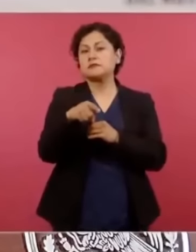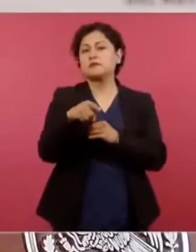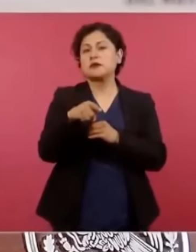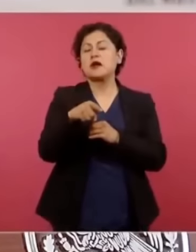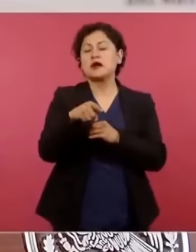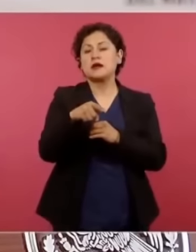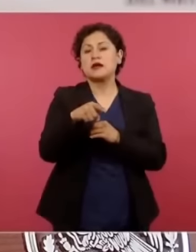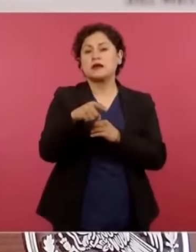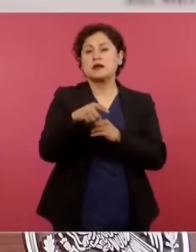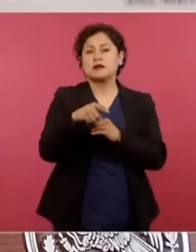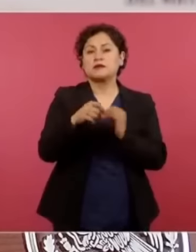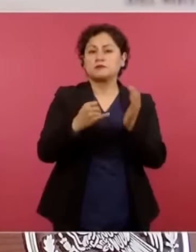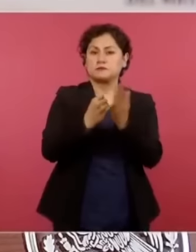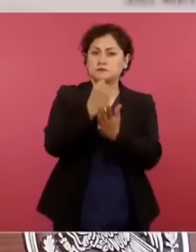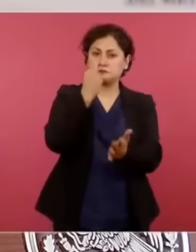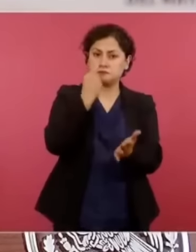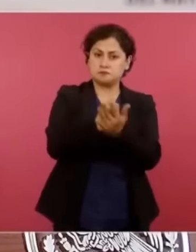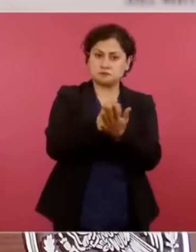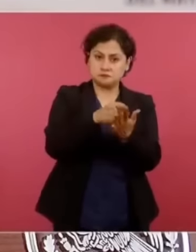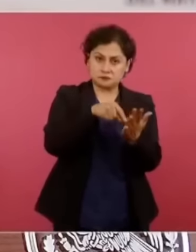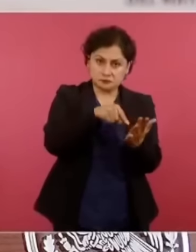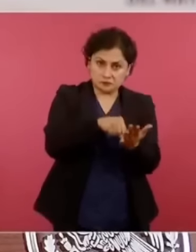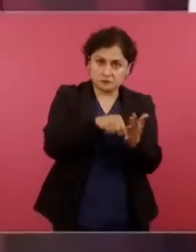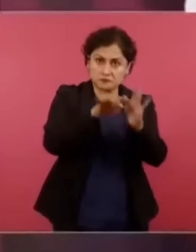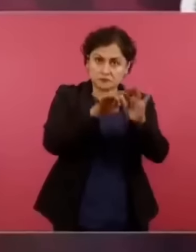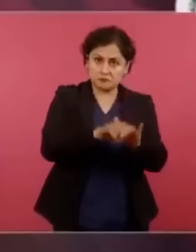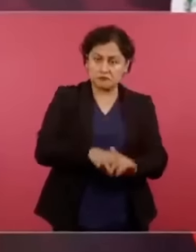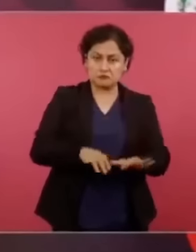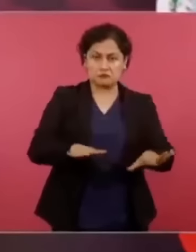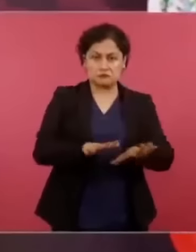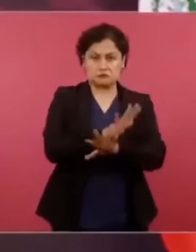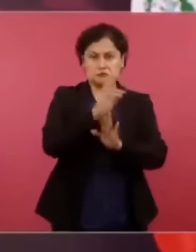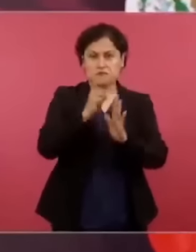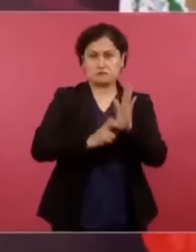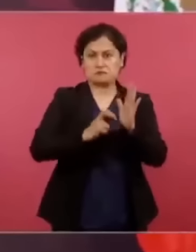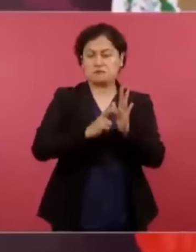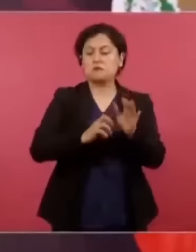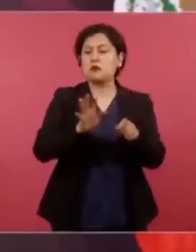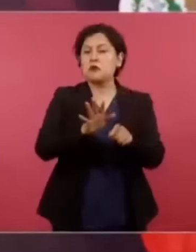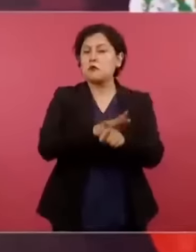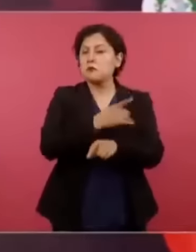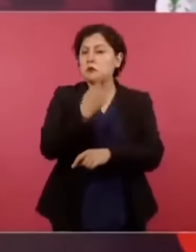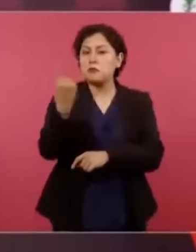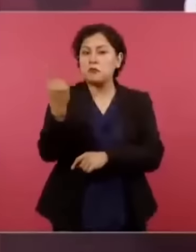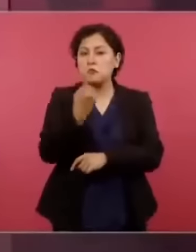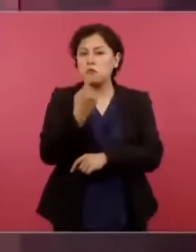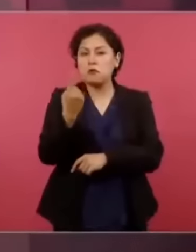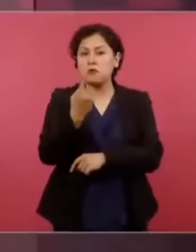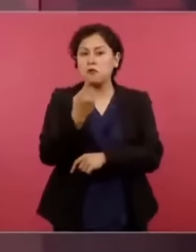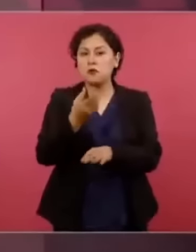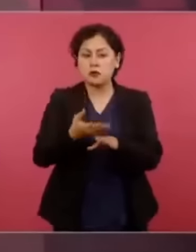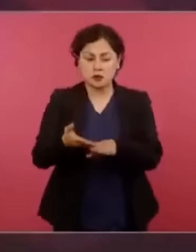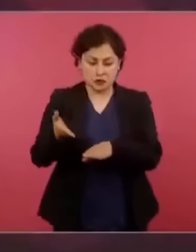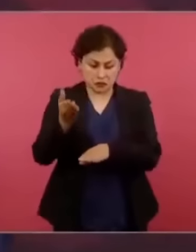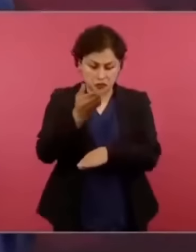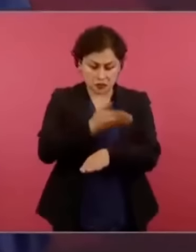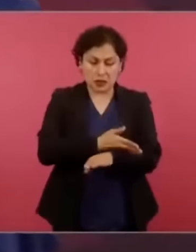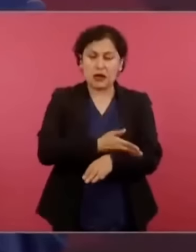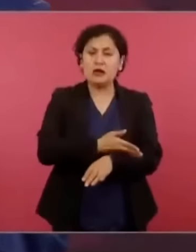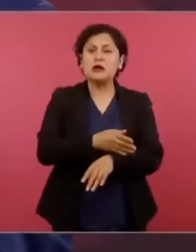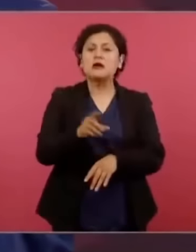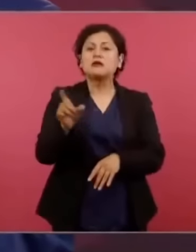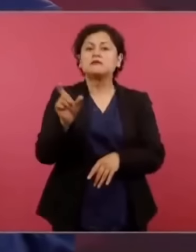acta, porque desde el momento del